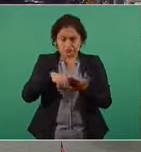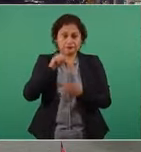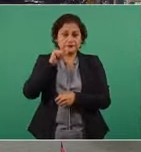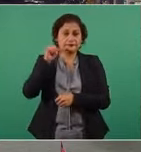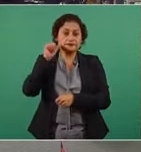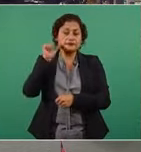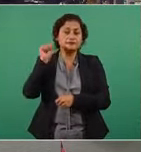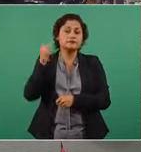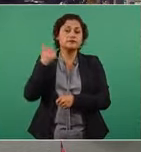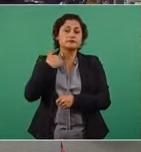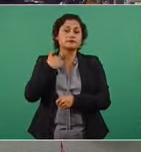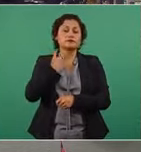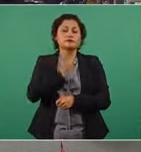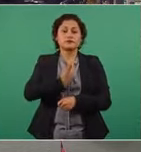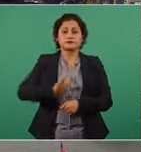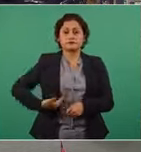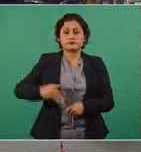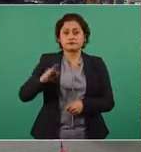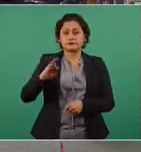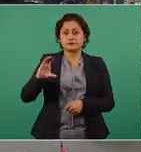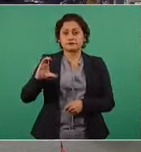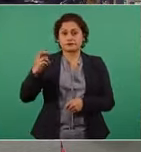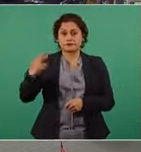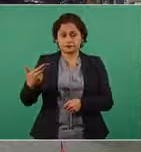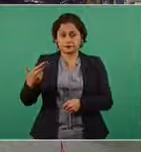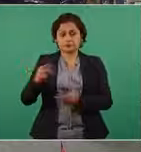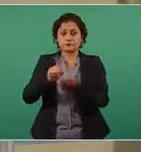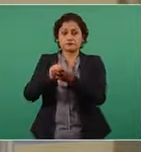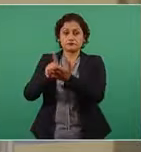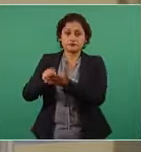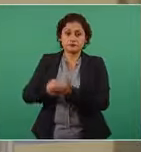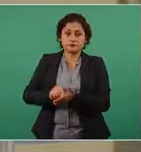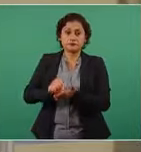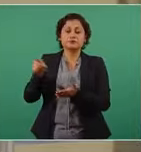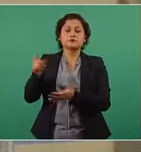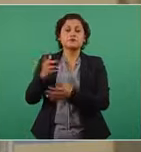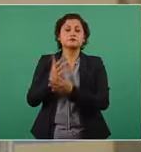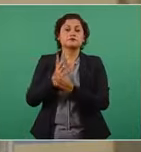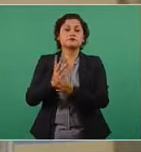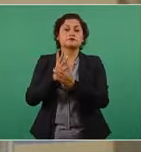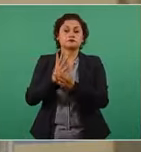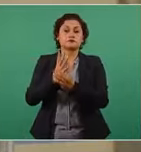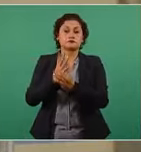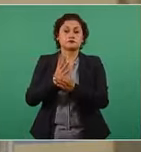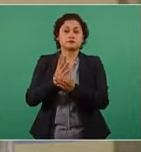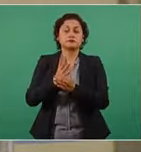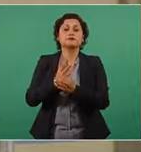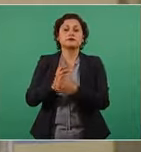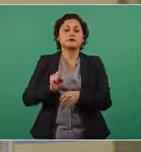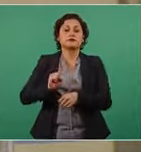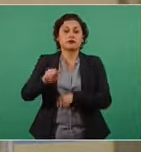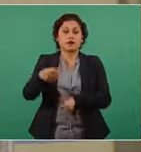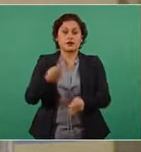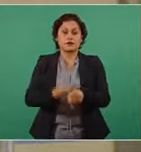Felipe Calderón comentó vía un tuit, vía Twitter, que dio positivo en COVID-19.